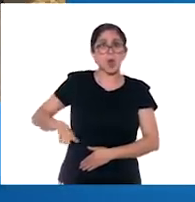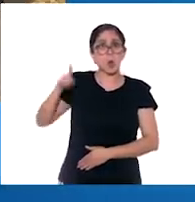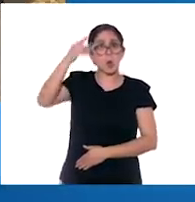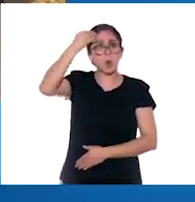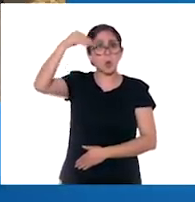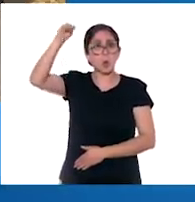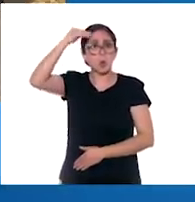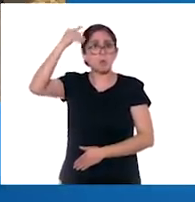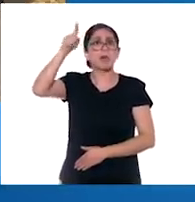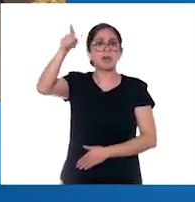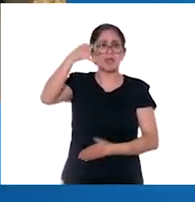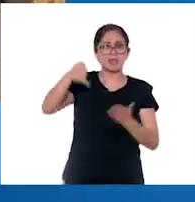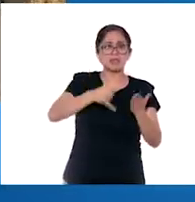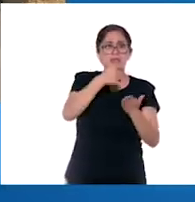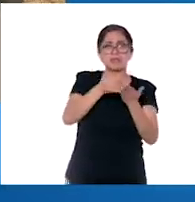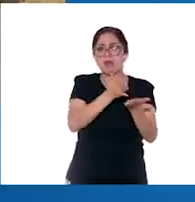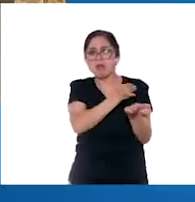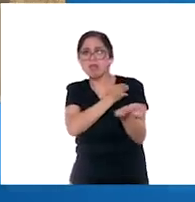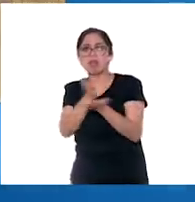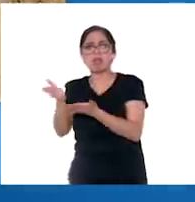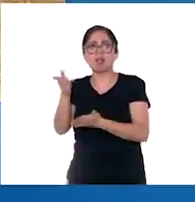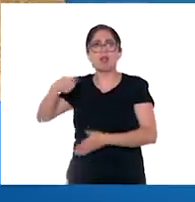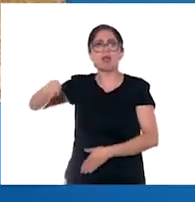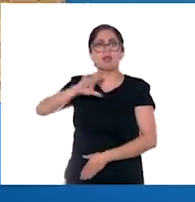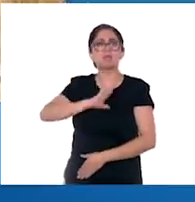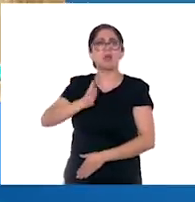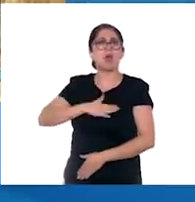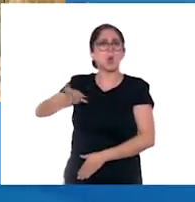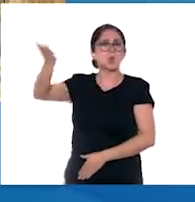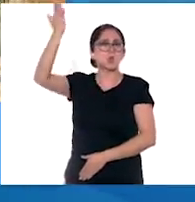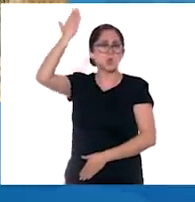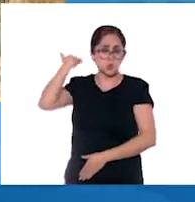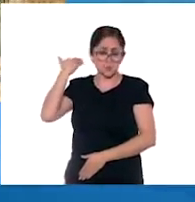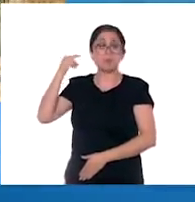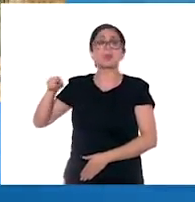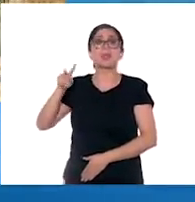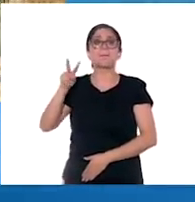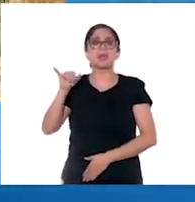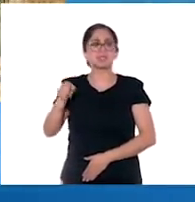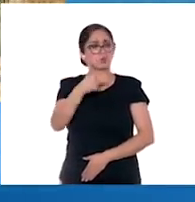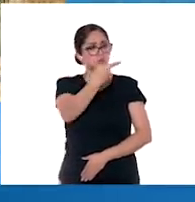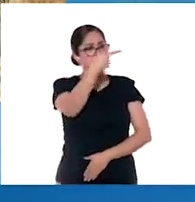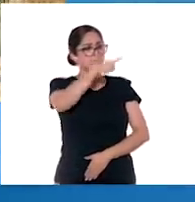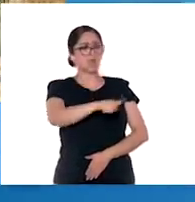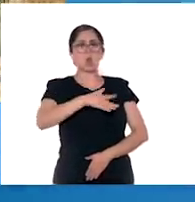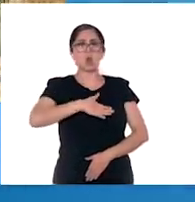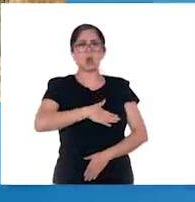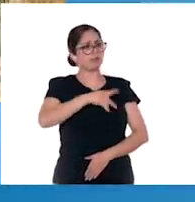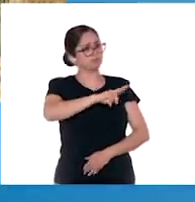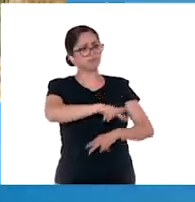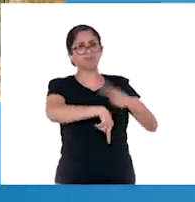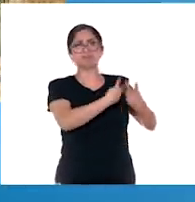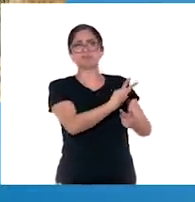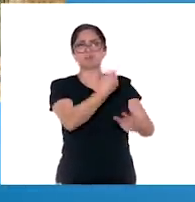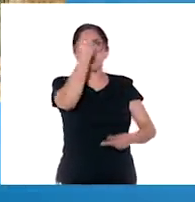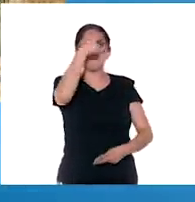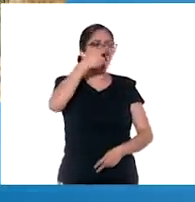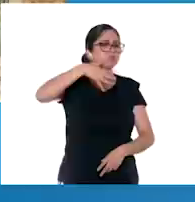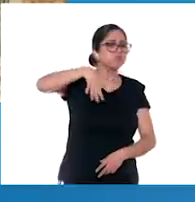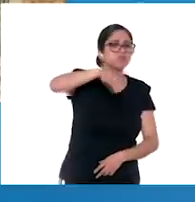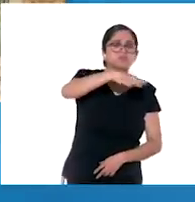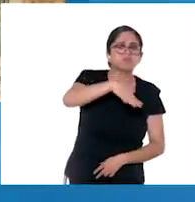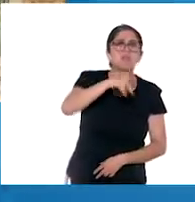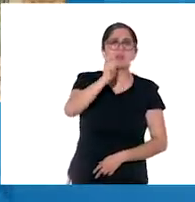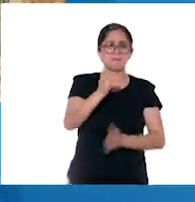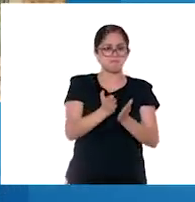isla había sido ocupada por los españoles desde mucho antes. Velázquez designaría a Cortés como encargado de la tercera expedición, pidiéndole que reuniera